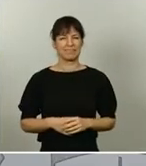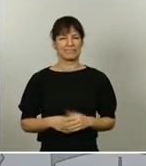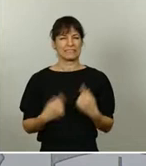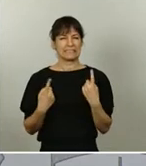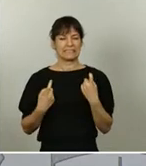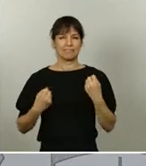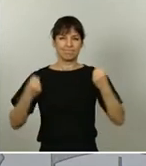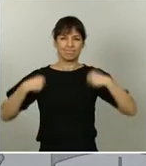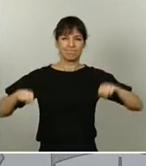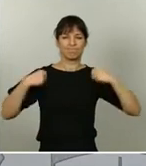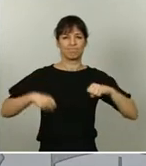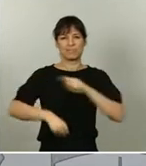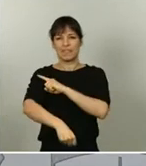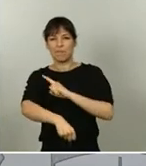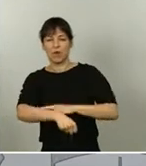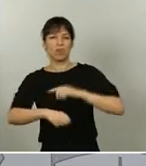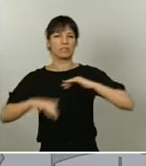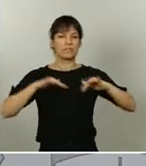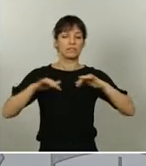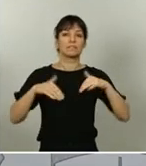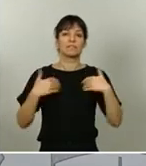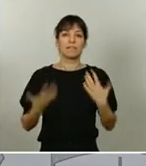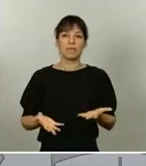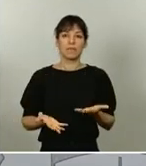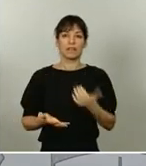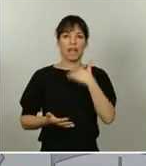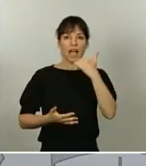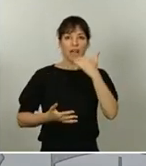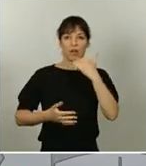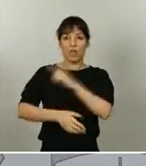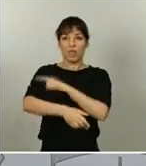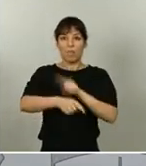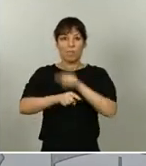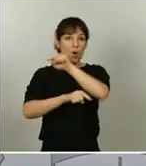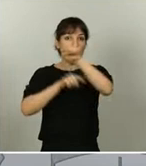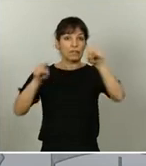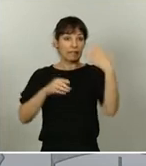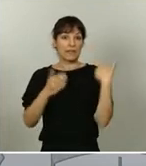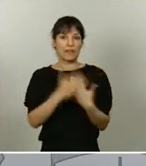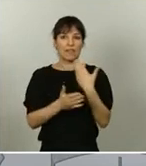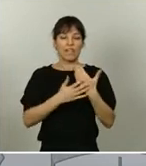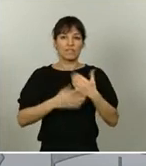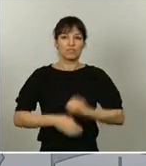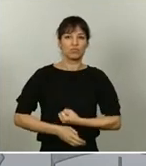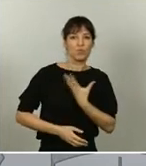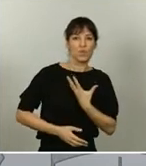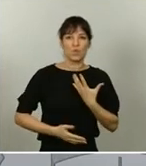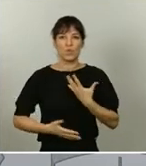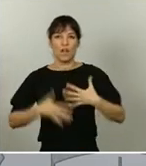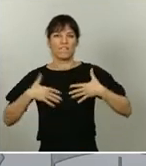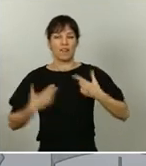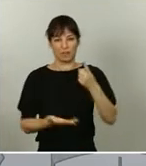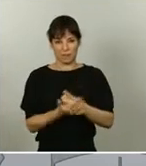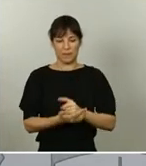volver a apasionarnos con las competiciones deportivas, como estamos viendo durante estos últimos días. Pero este alivio